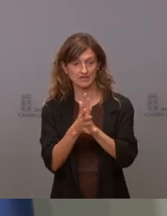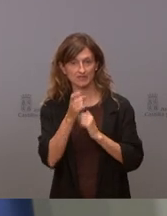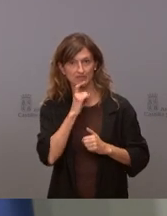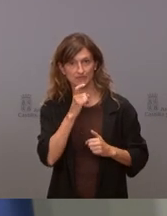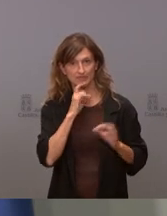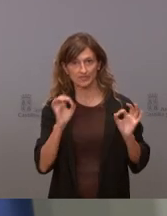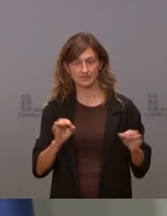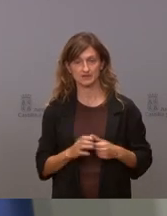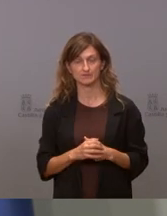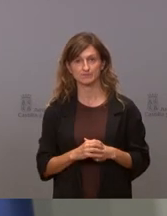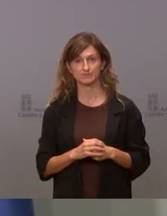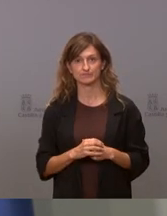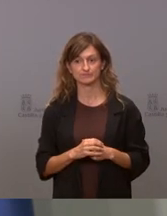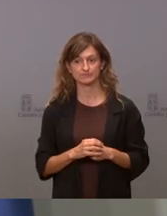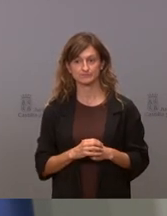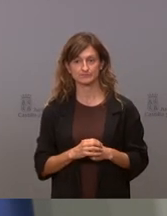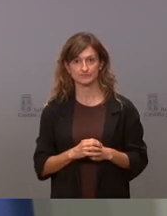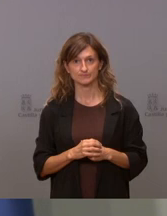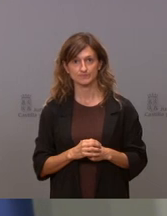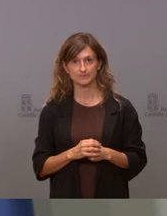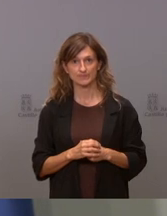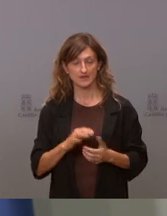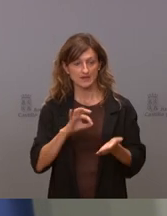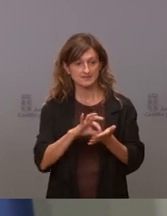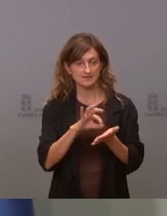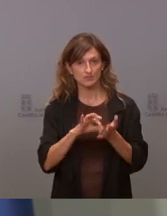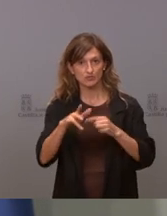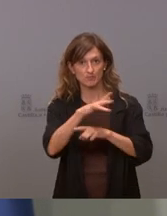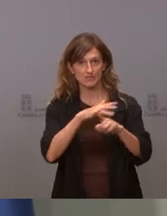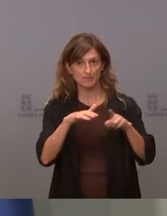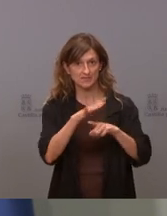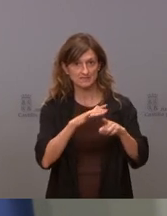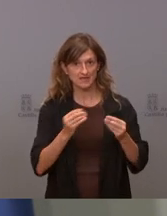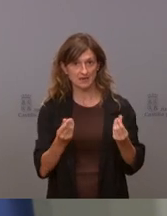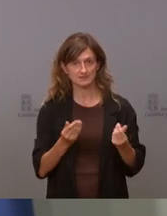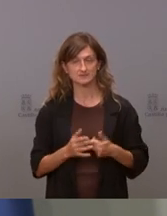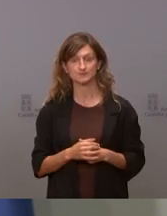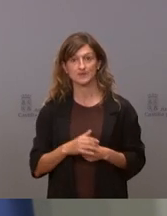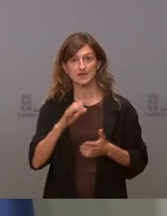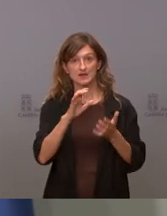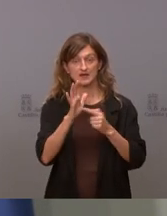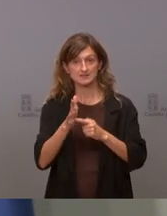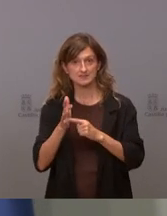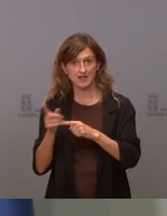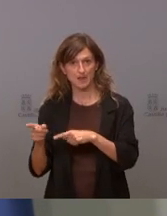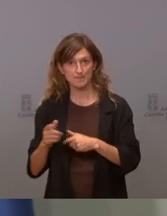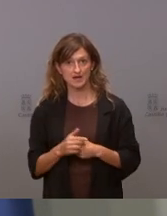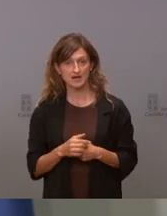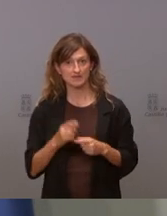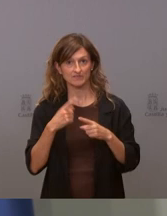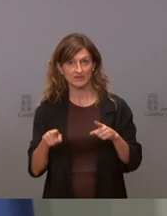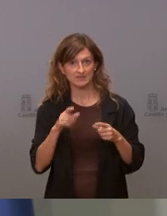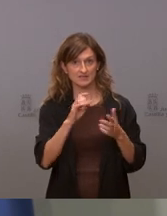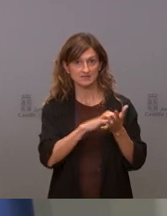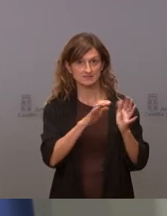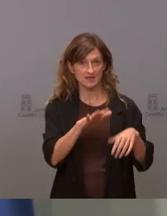yo tengo que prestar servicios medioambientales no es lo mismo que esté en Castilla y La Mancha en Castilla y León